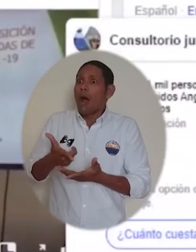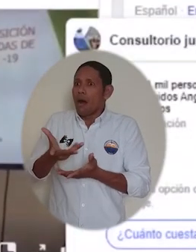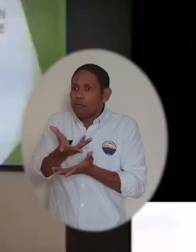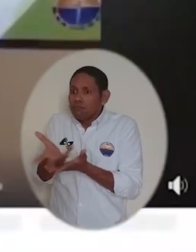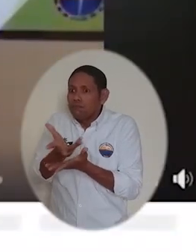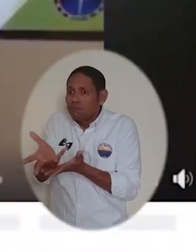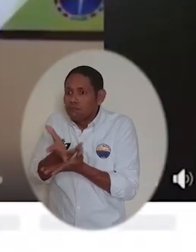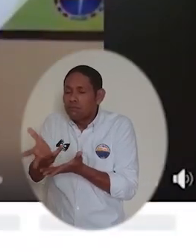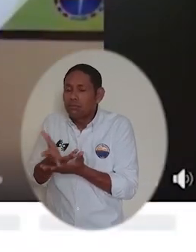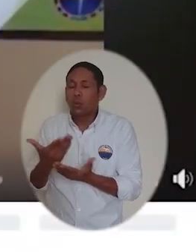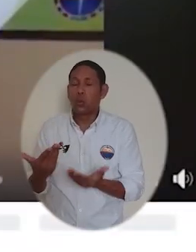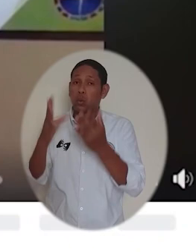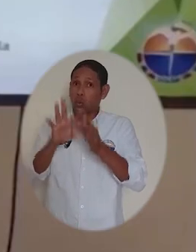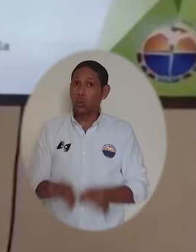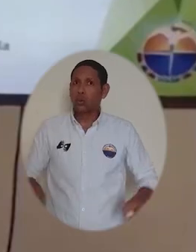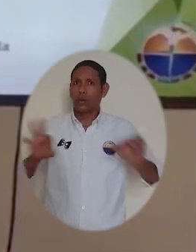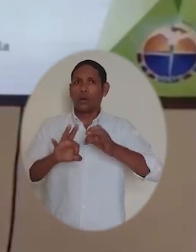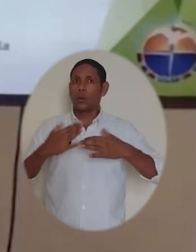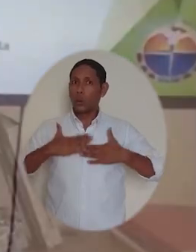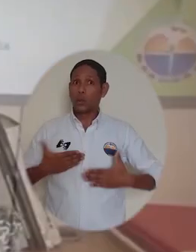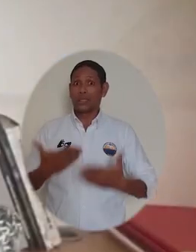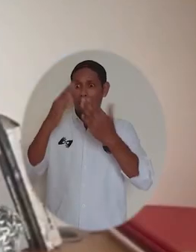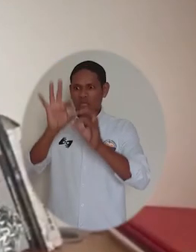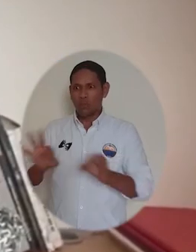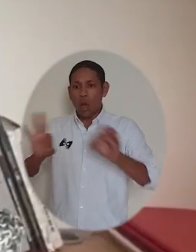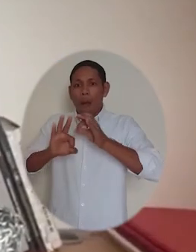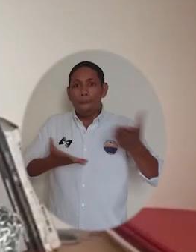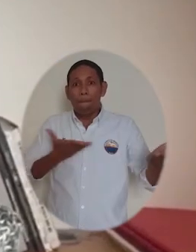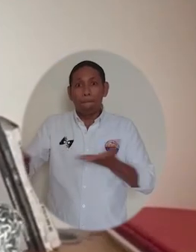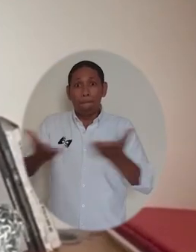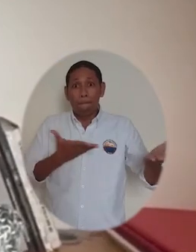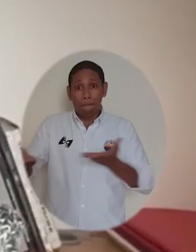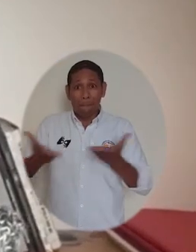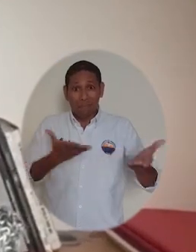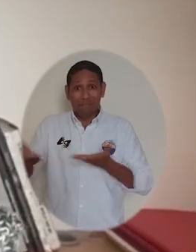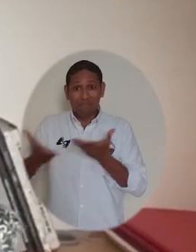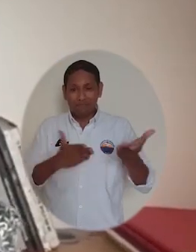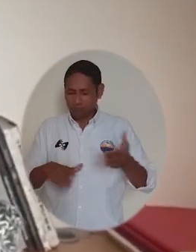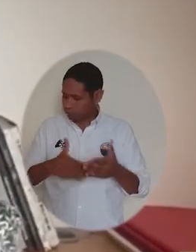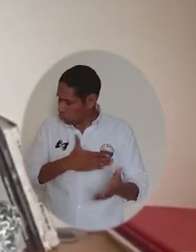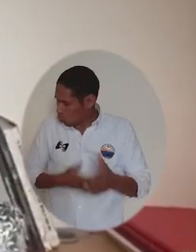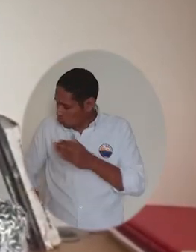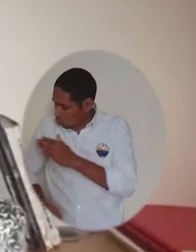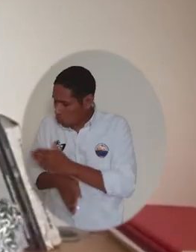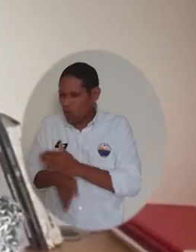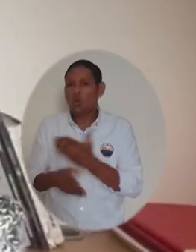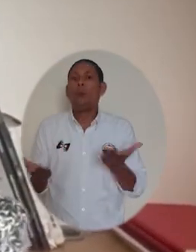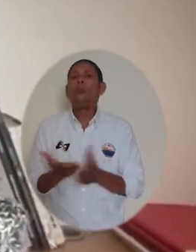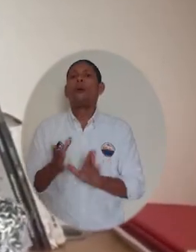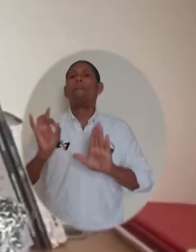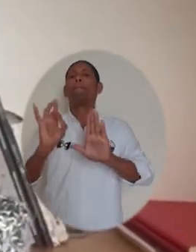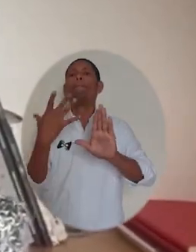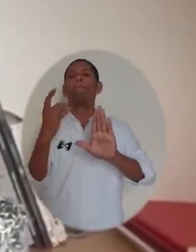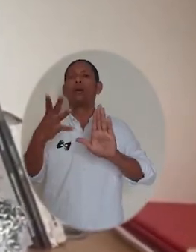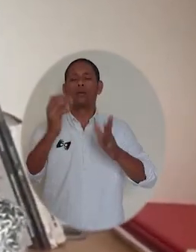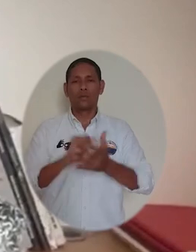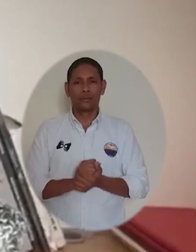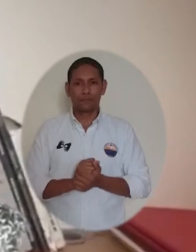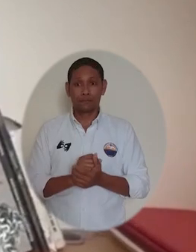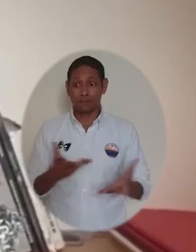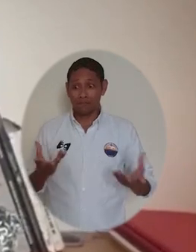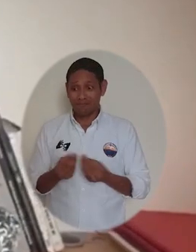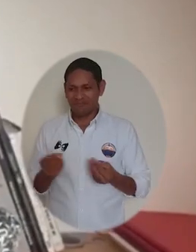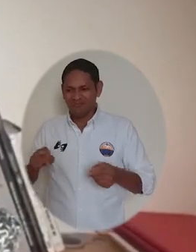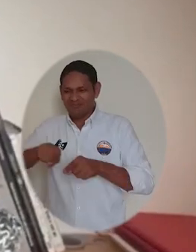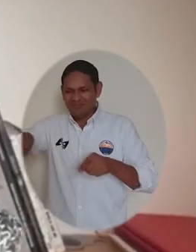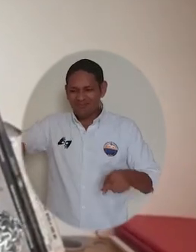la posibilidad de que los centros de conciliación continúen prestando sus servicios de manera virtual, el